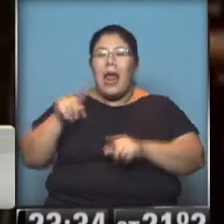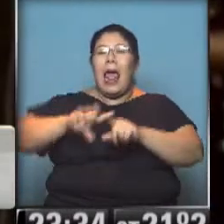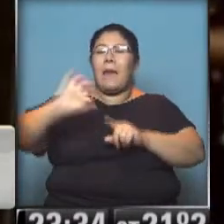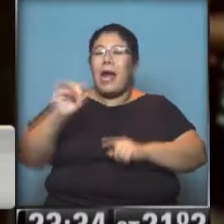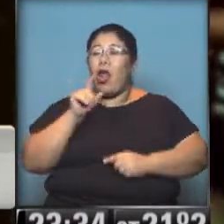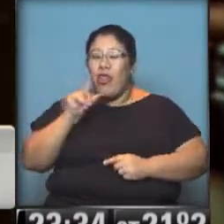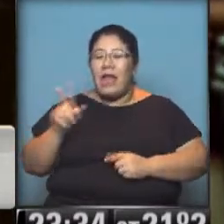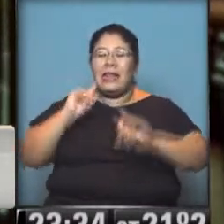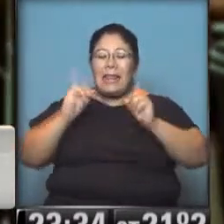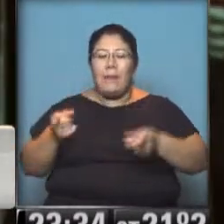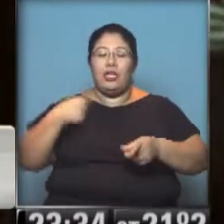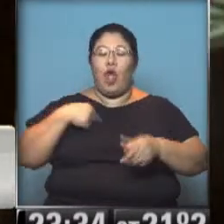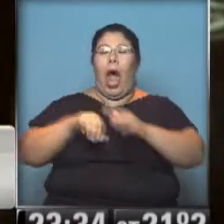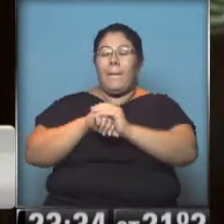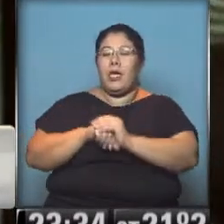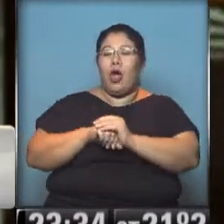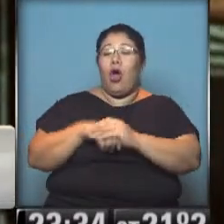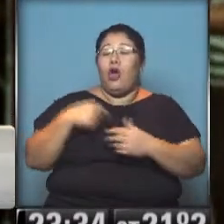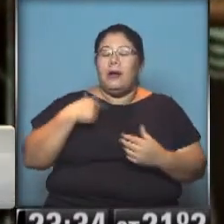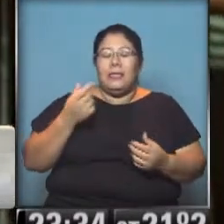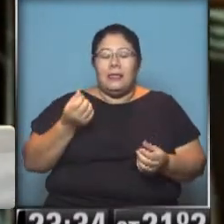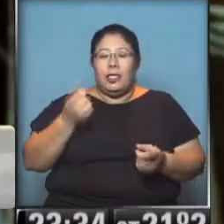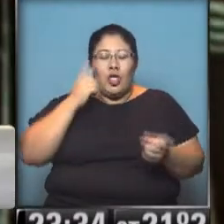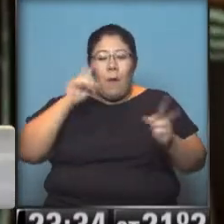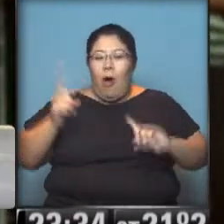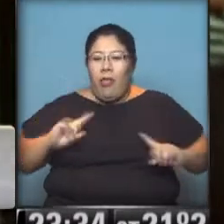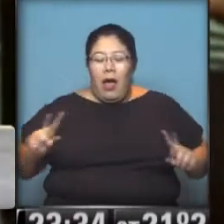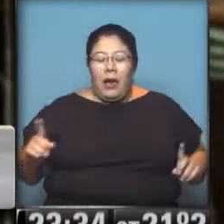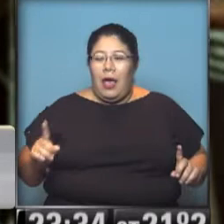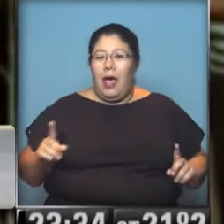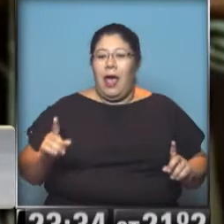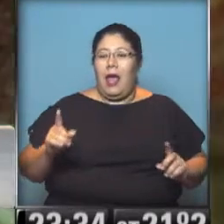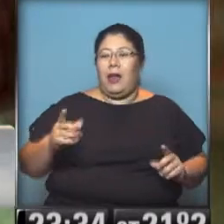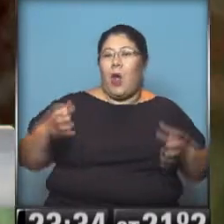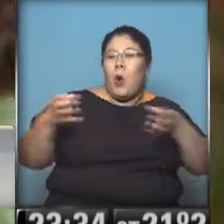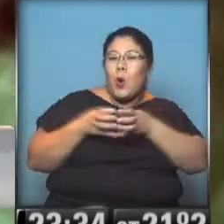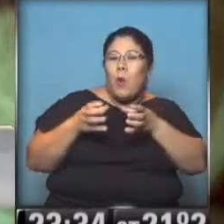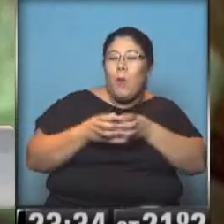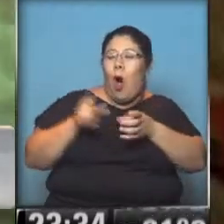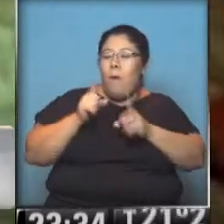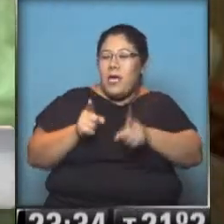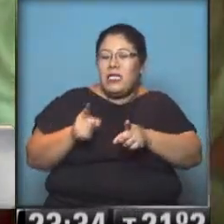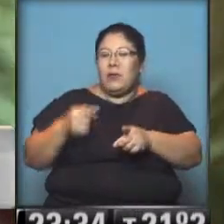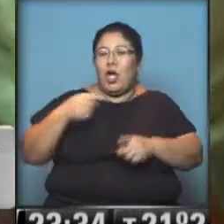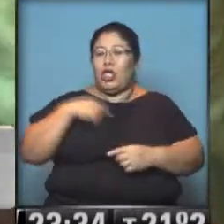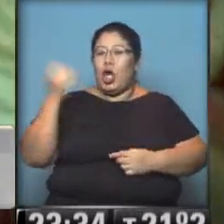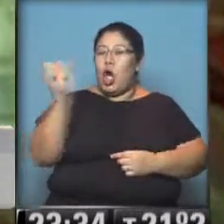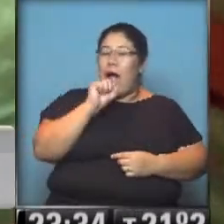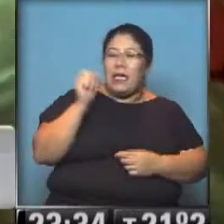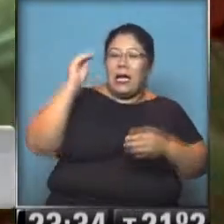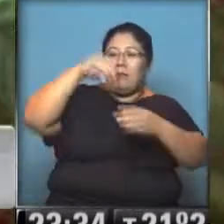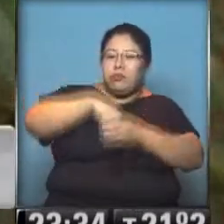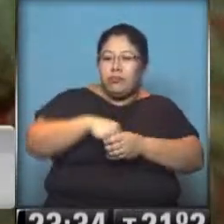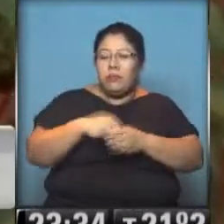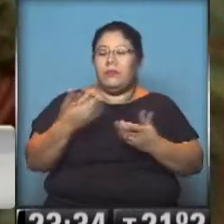Y qué te voy a decir, fue alucinante. No lo podía creer, ¿viste? Cantar con Los Redondos, que eran... Encima, en ese momento, no era el furor,